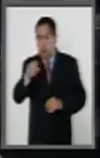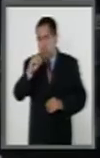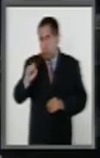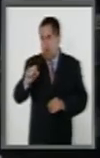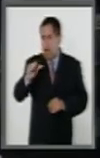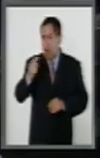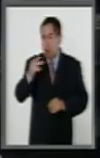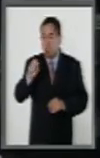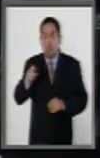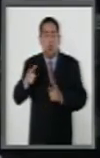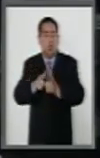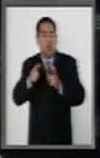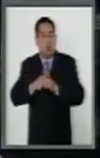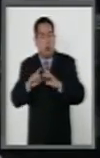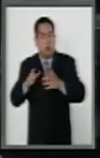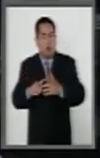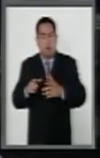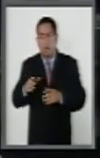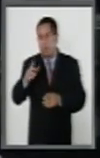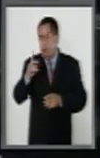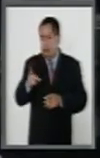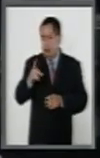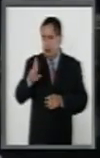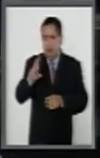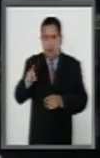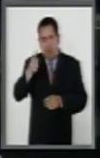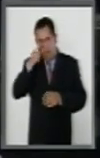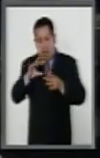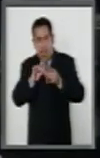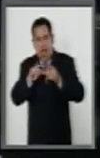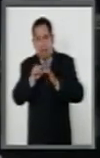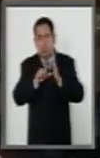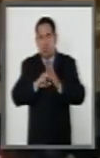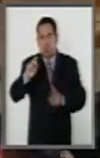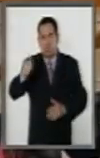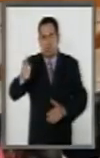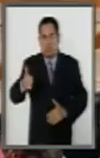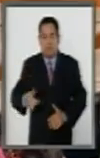...hurto del grupo parlamentario del Partido de la Revolución Democrática para referirse al artículo 36.